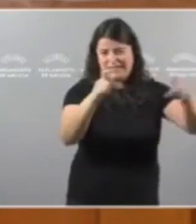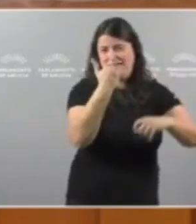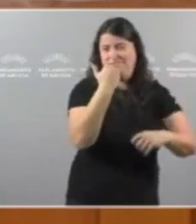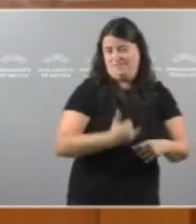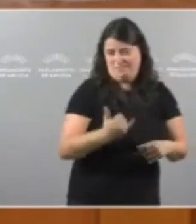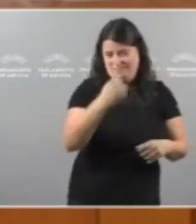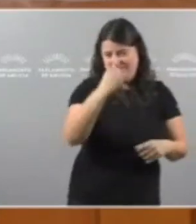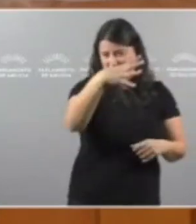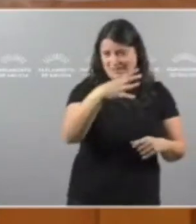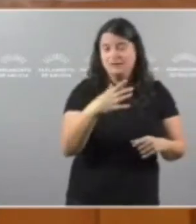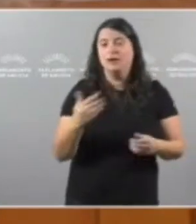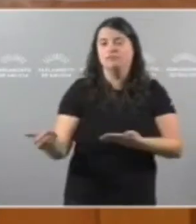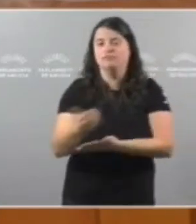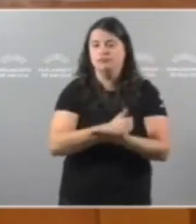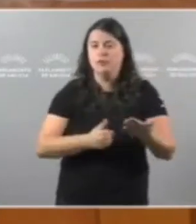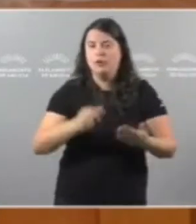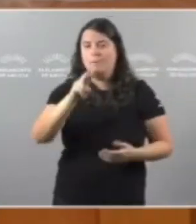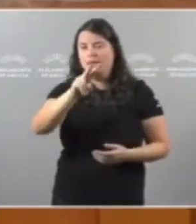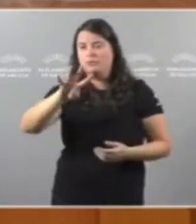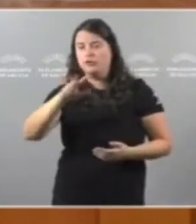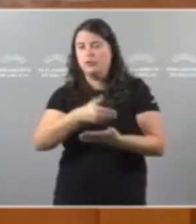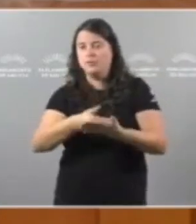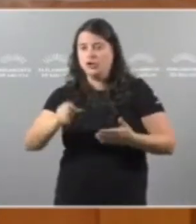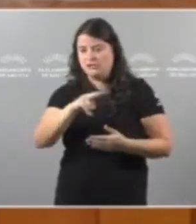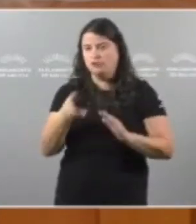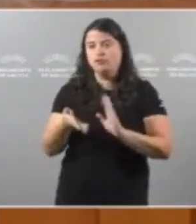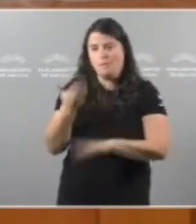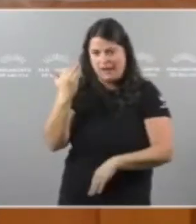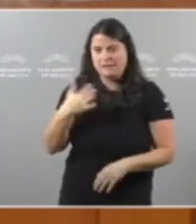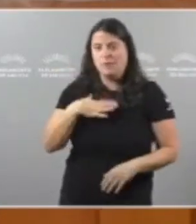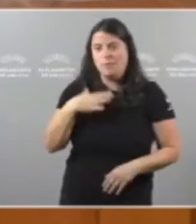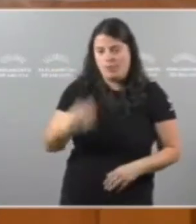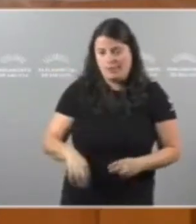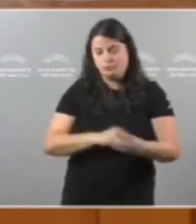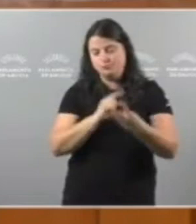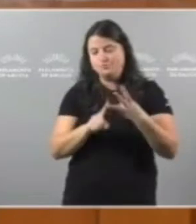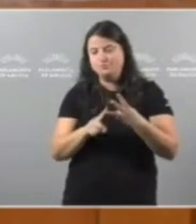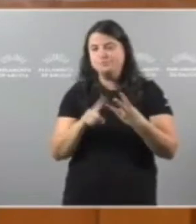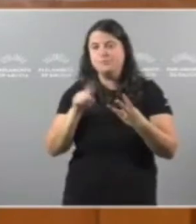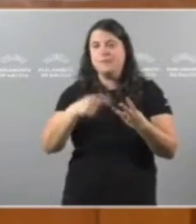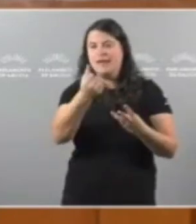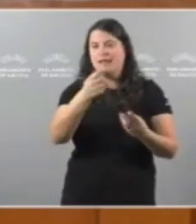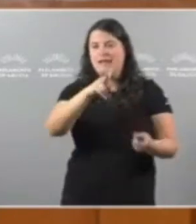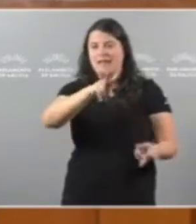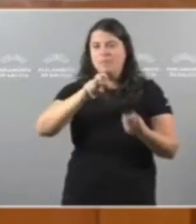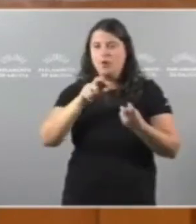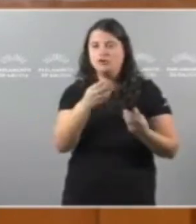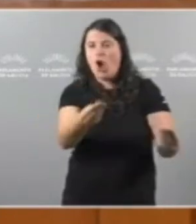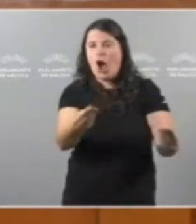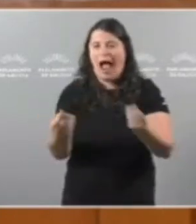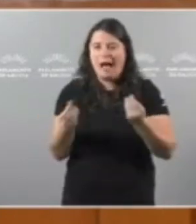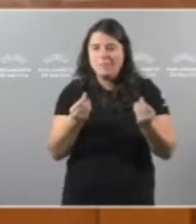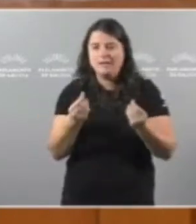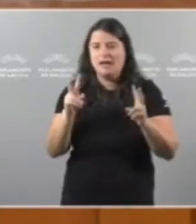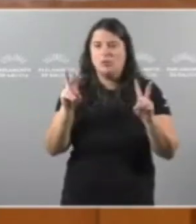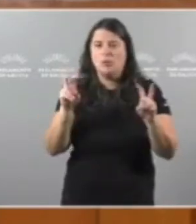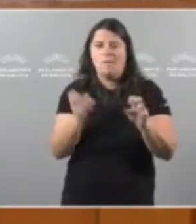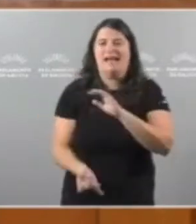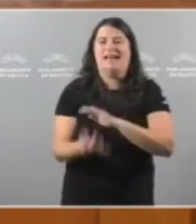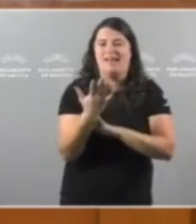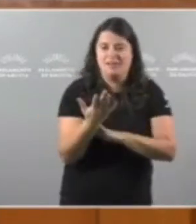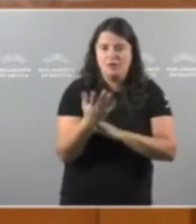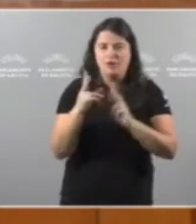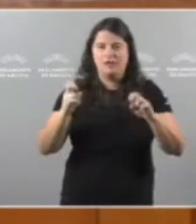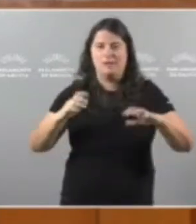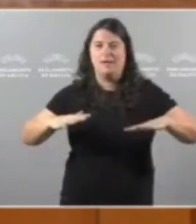recadar 24 millóns de euros máis E terceiro Cun imposto ambiental de nova creación Sobre as